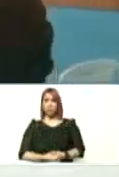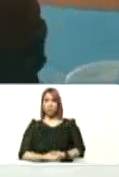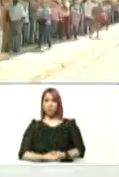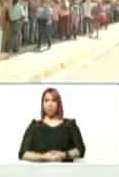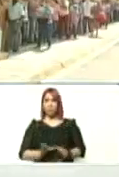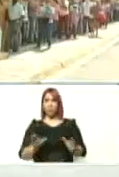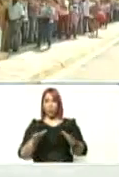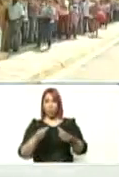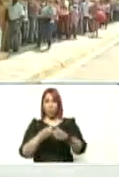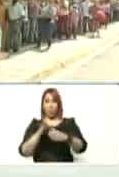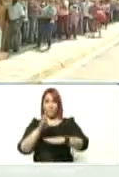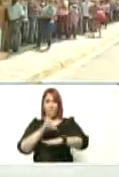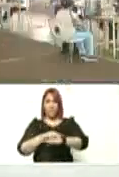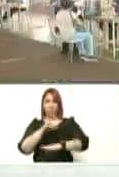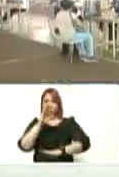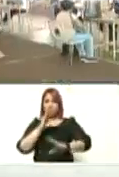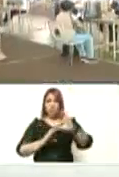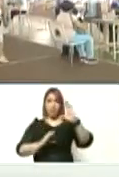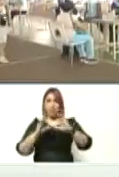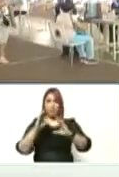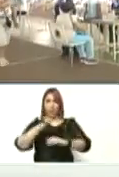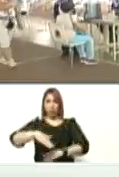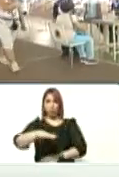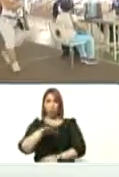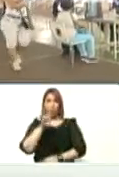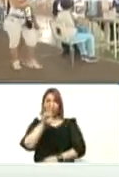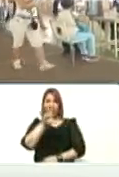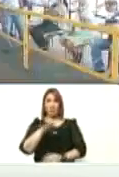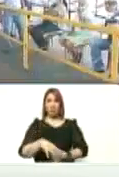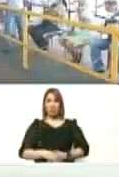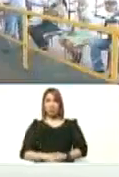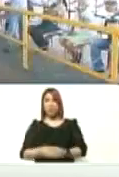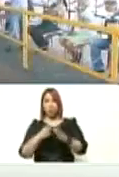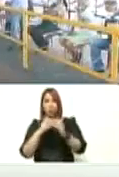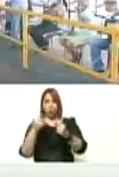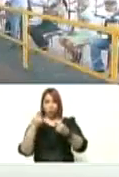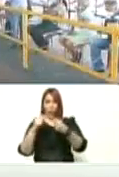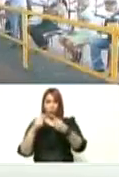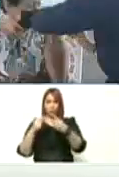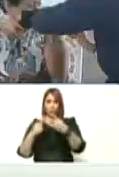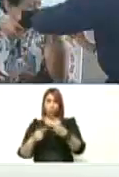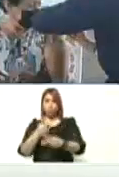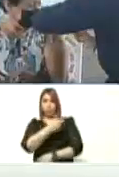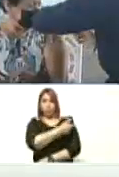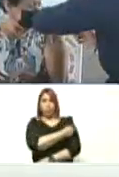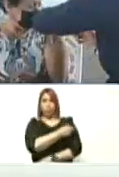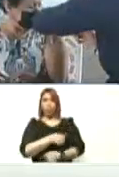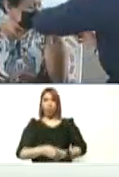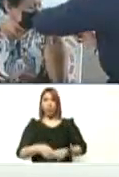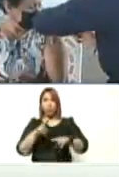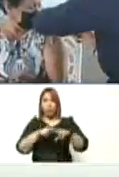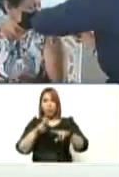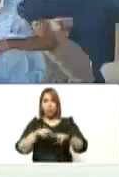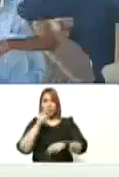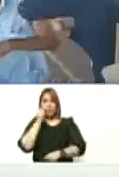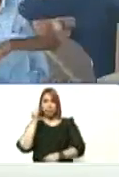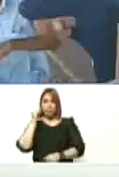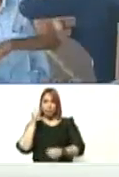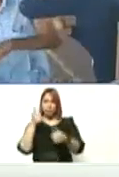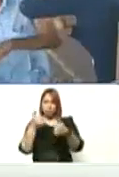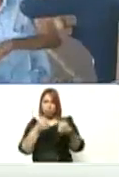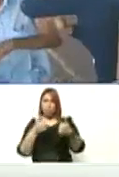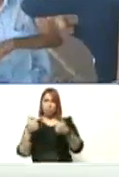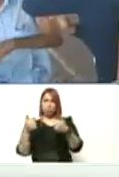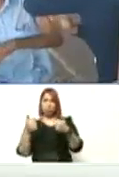organismos médicos y científicos del país y todos aquellos que se han vacunado niños y niñas le ha ido muy bien